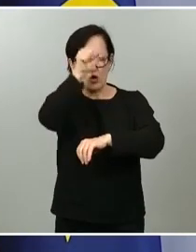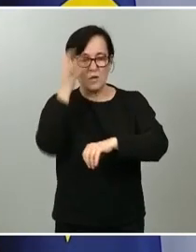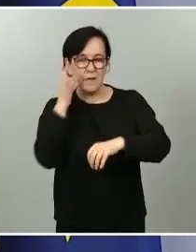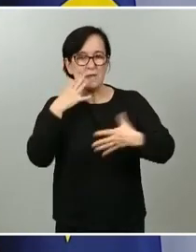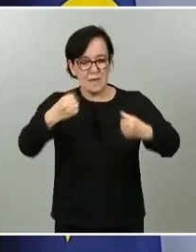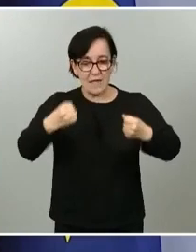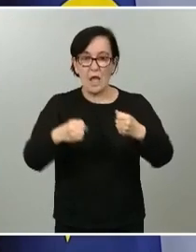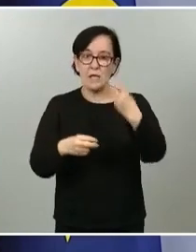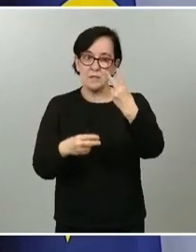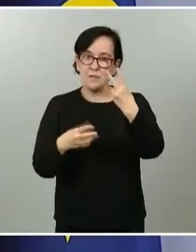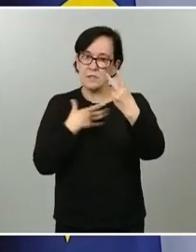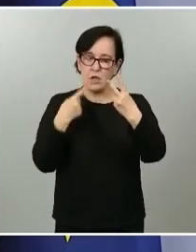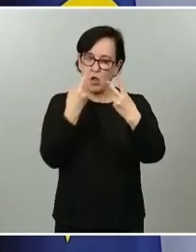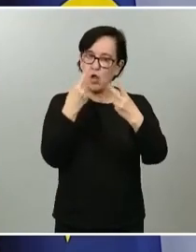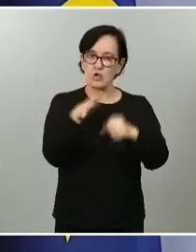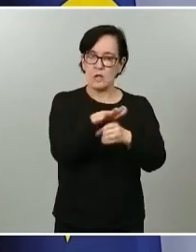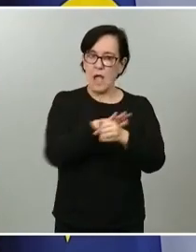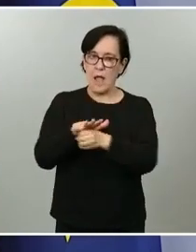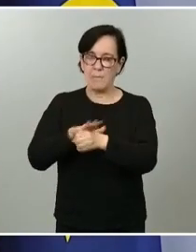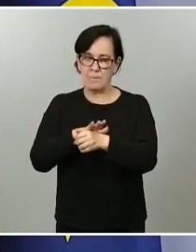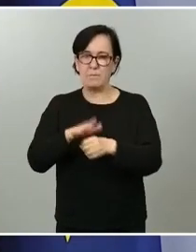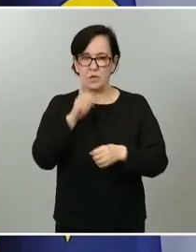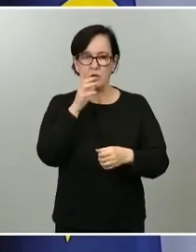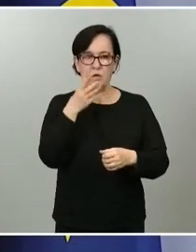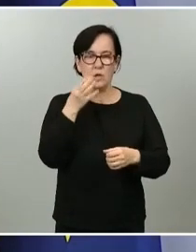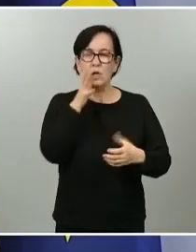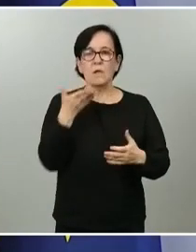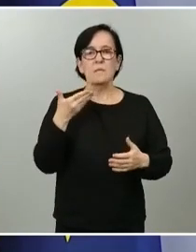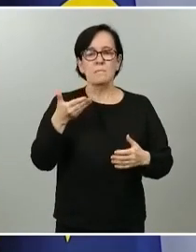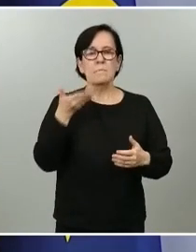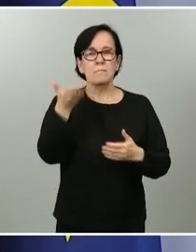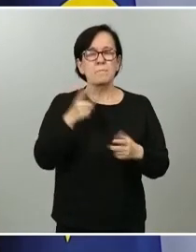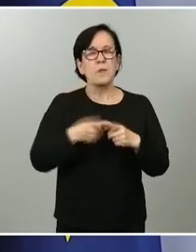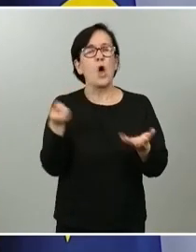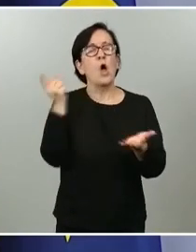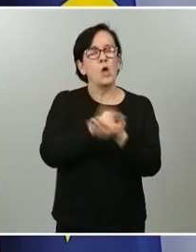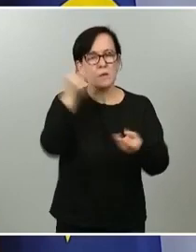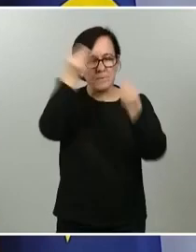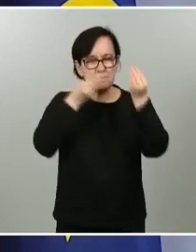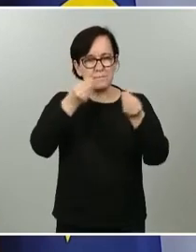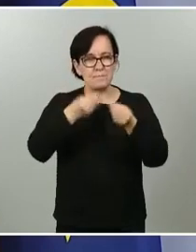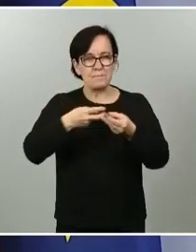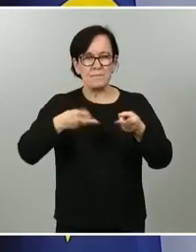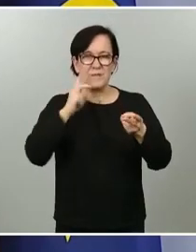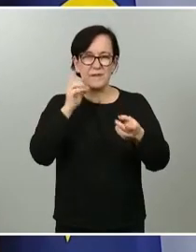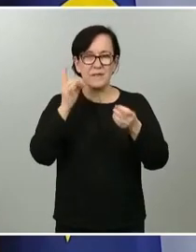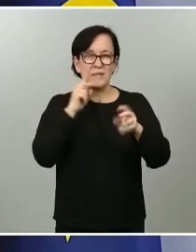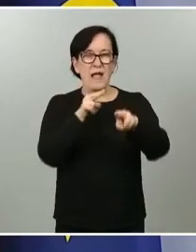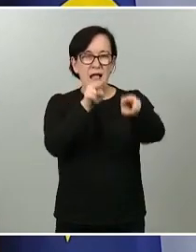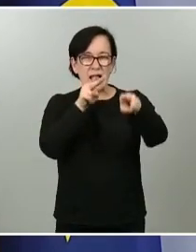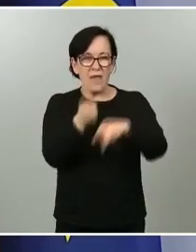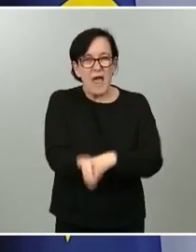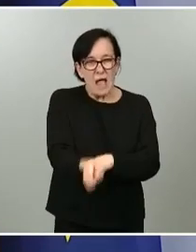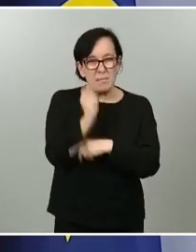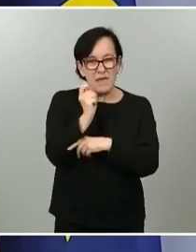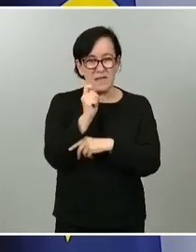dos ámbitos muy concretos. Ha habido peticiones de reconsiderar la permisión de las actividades de caza y pesca que están previstas en la